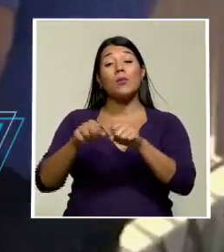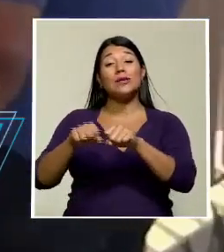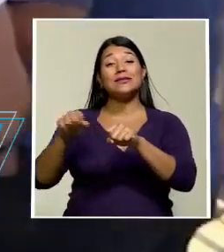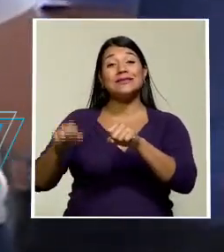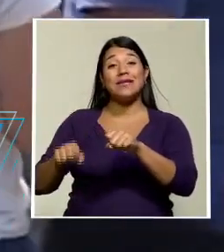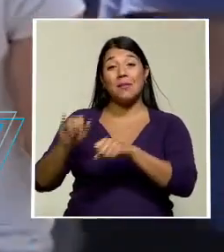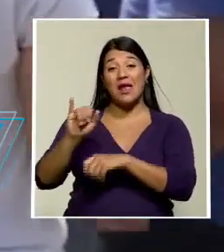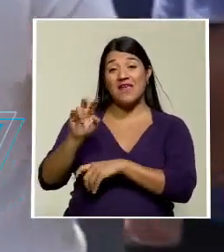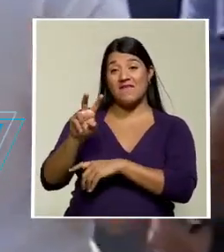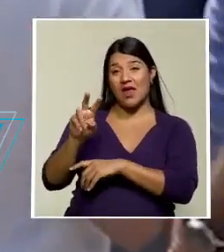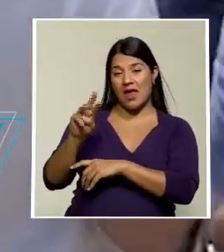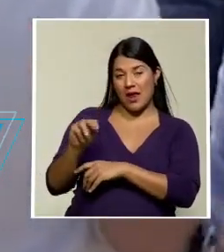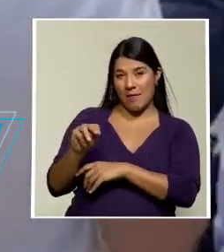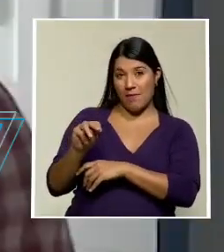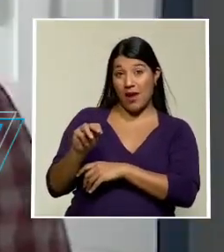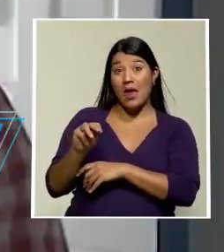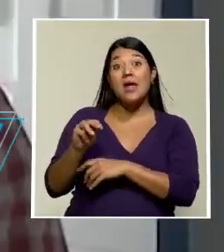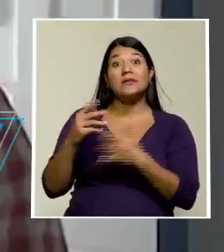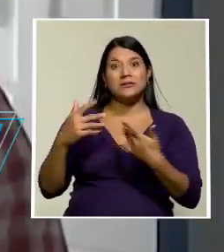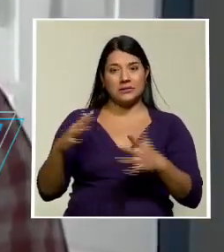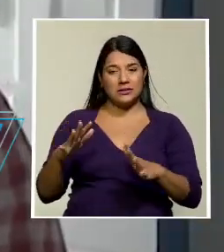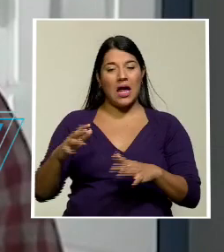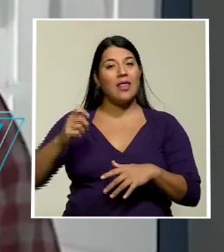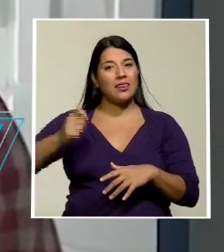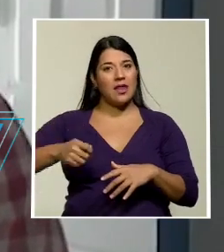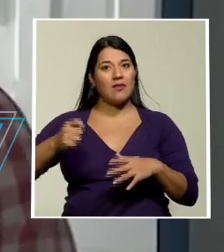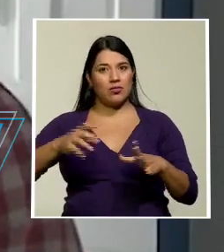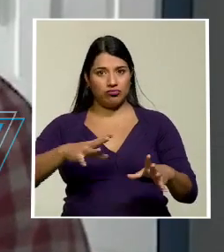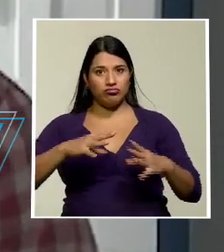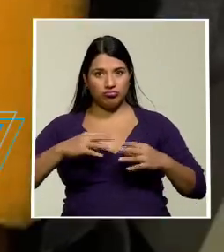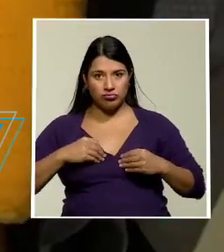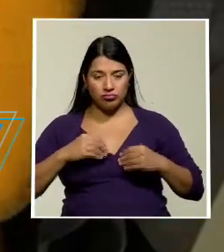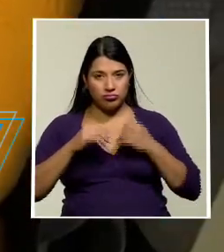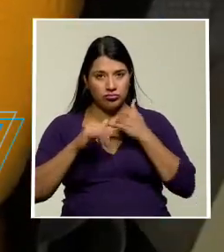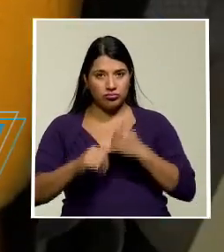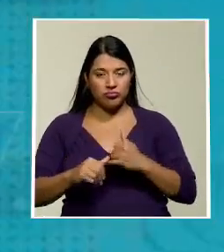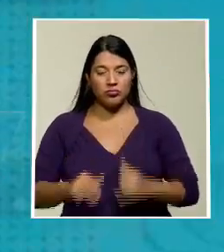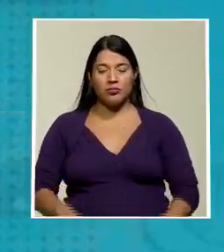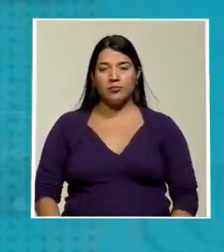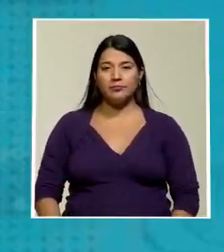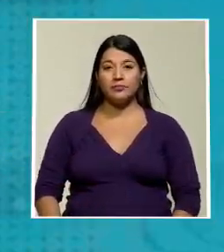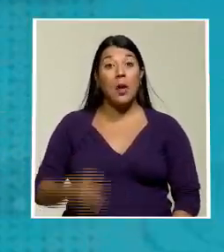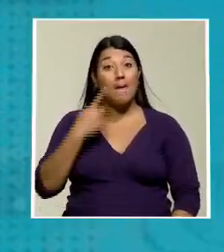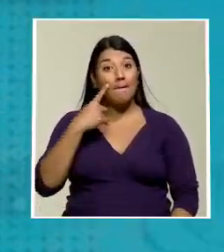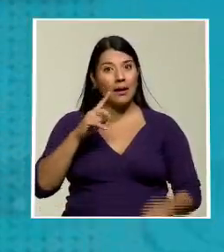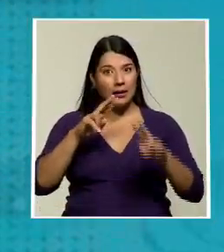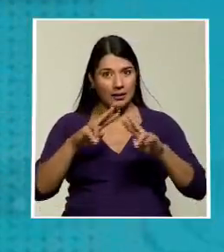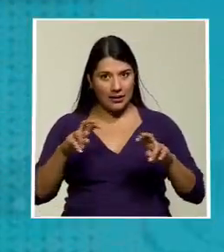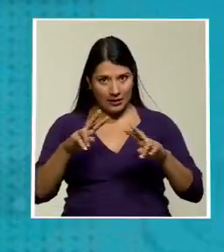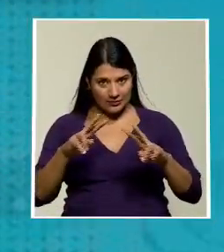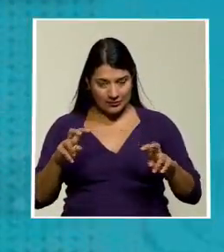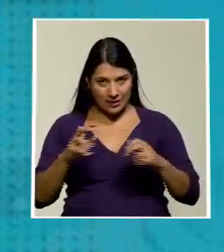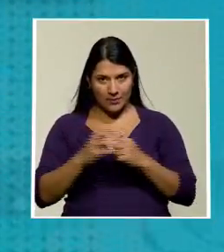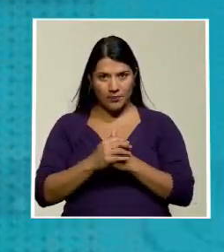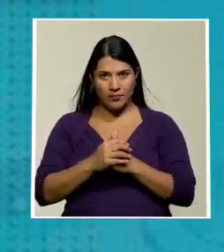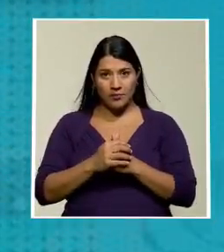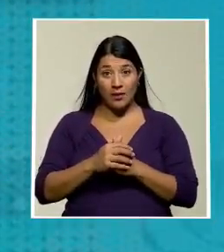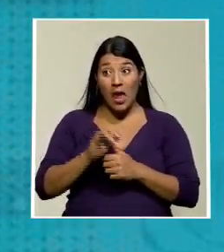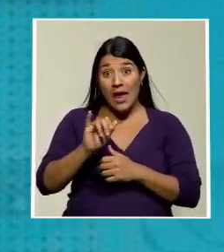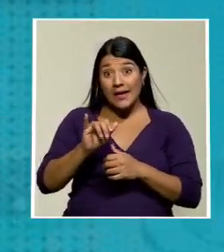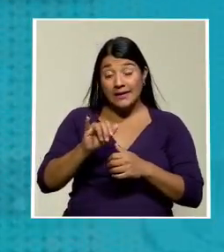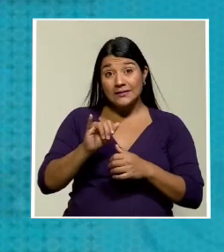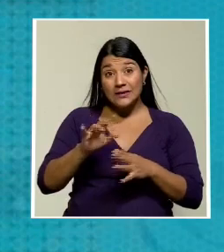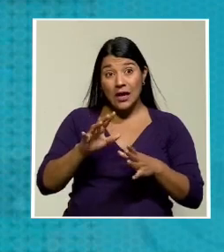dicha medida que fue acogida a estudio por parte del Contencioso Administrativo. Esta resolución es positiva porque